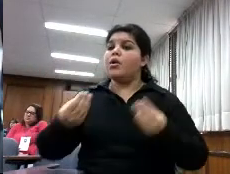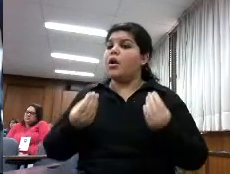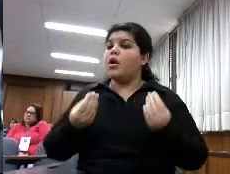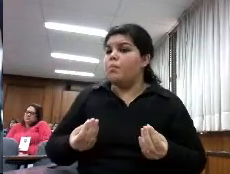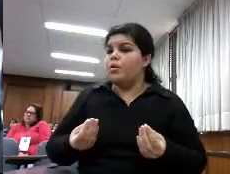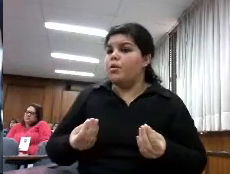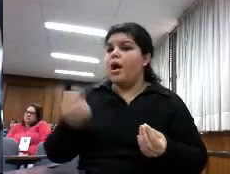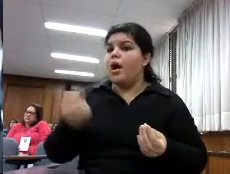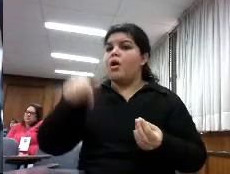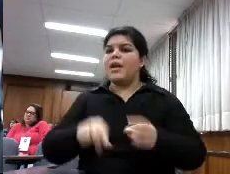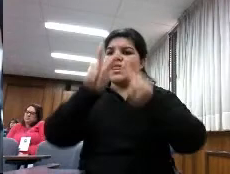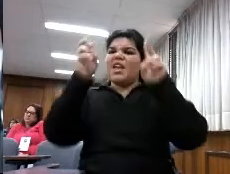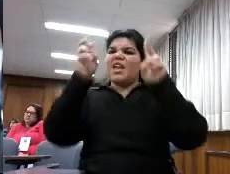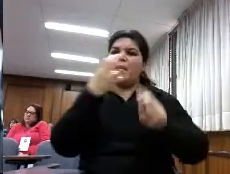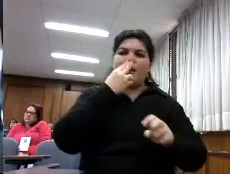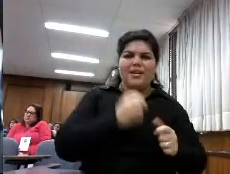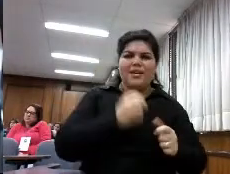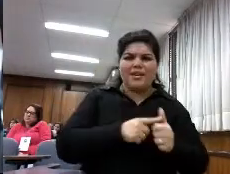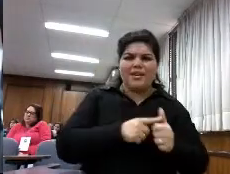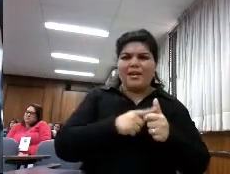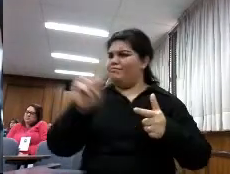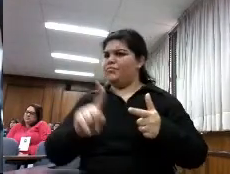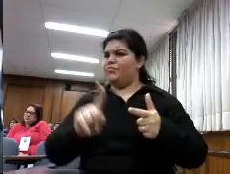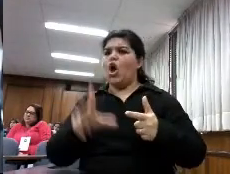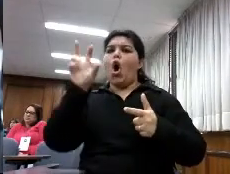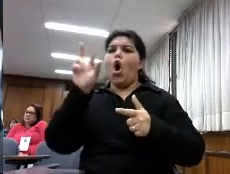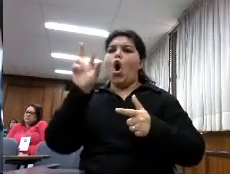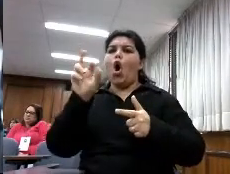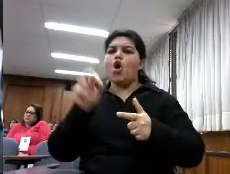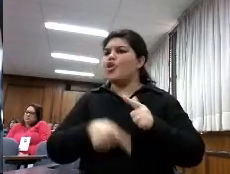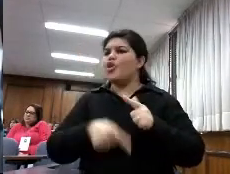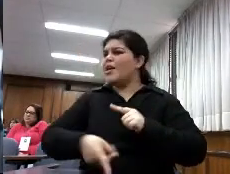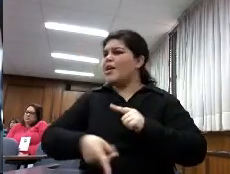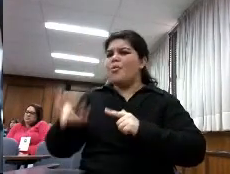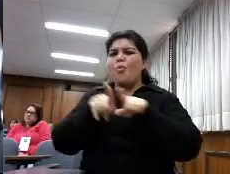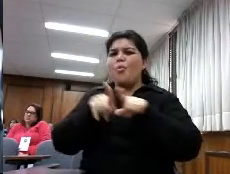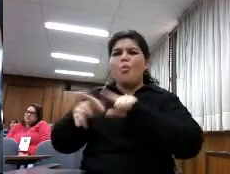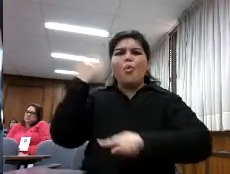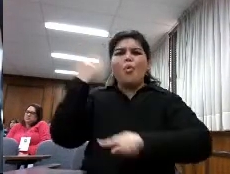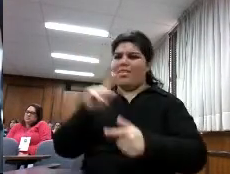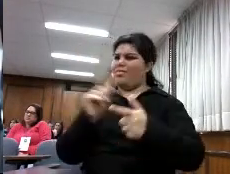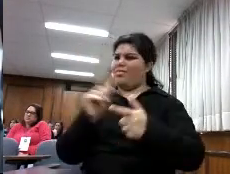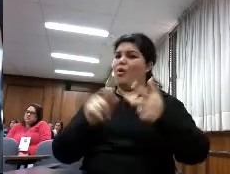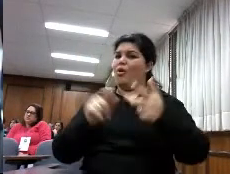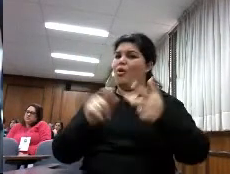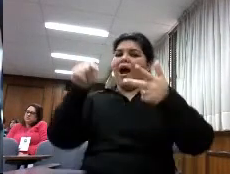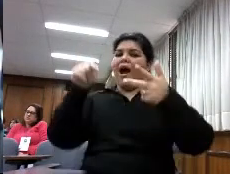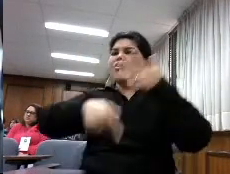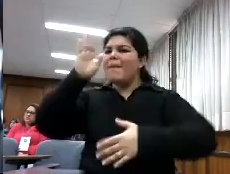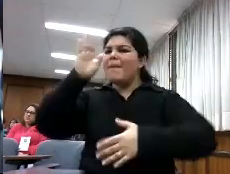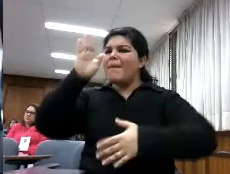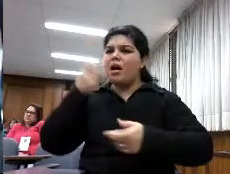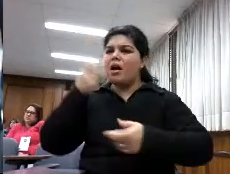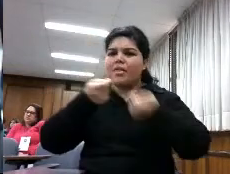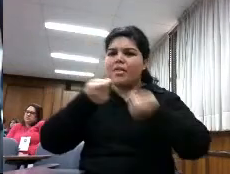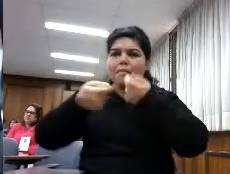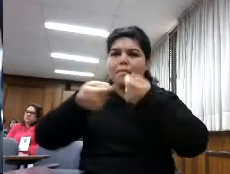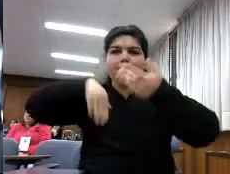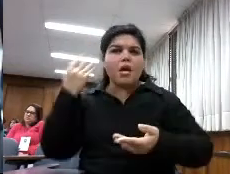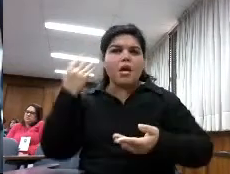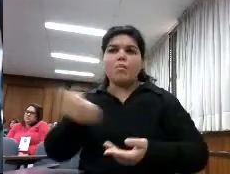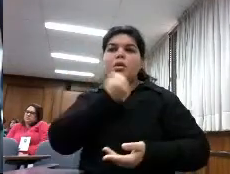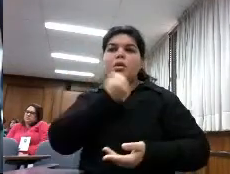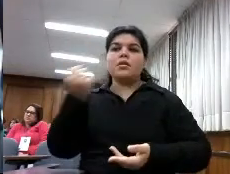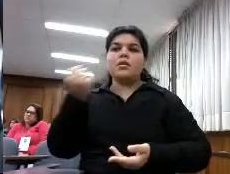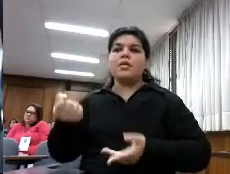fuentes de energía ya no es el oro como fue en el pasado es el control de los datos tener datos para